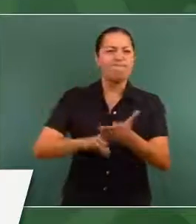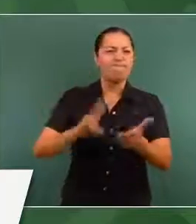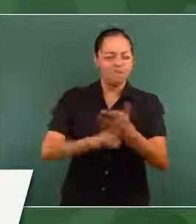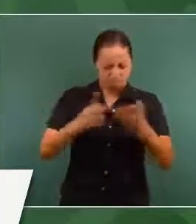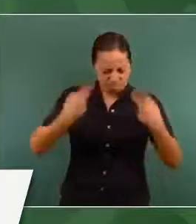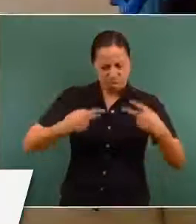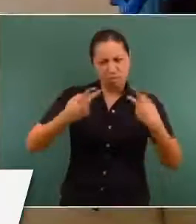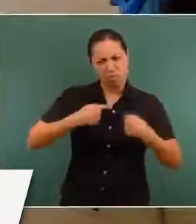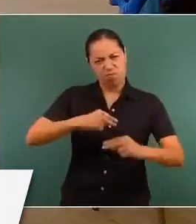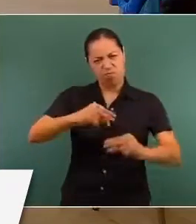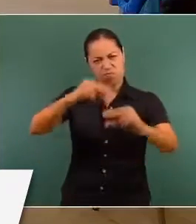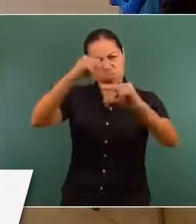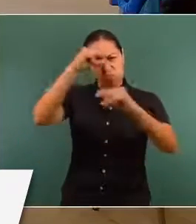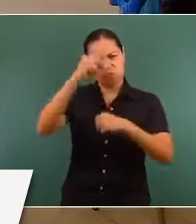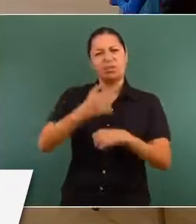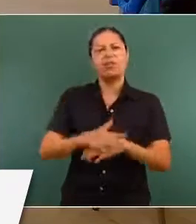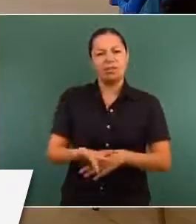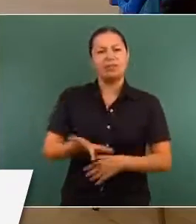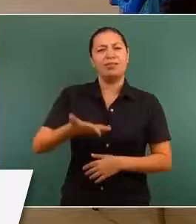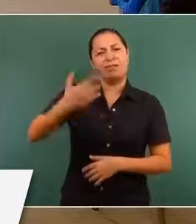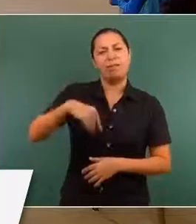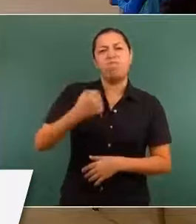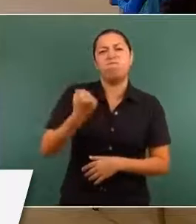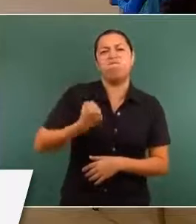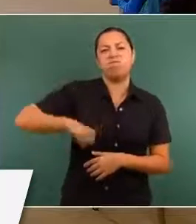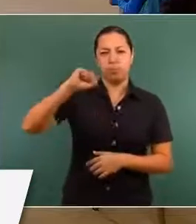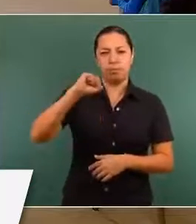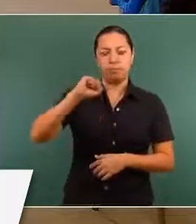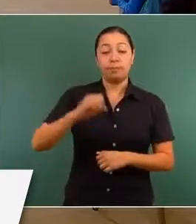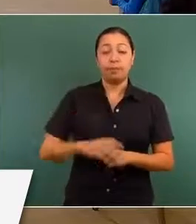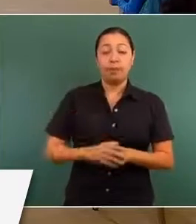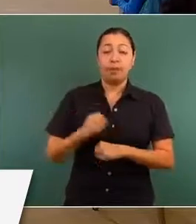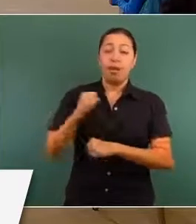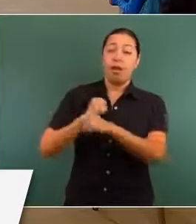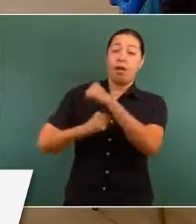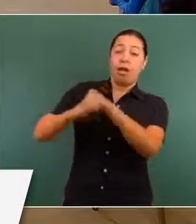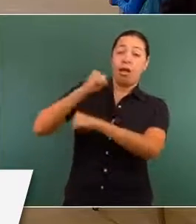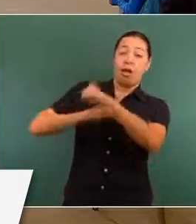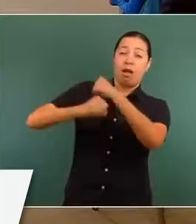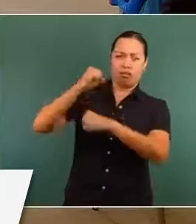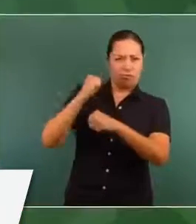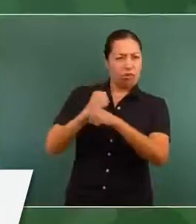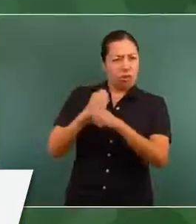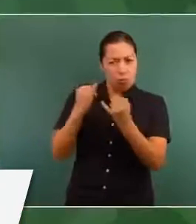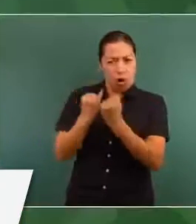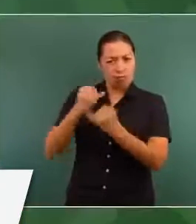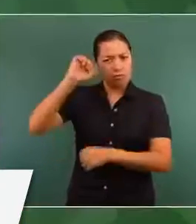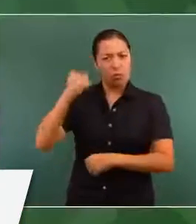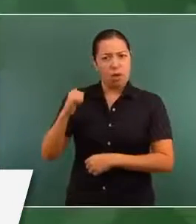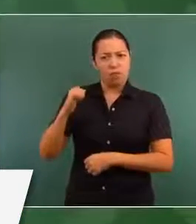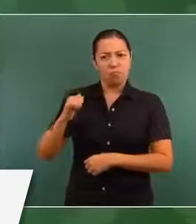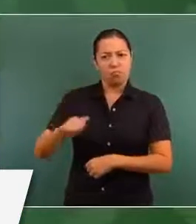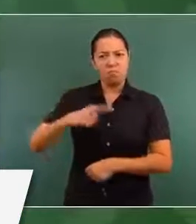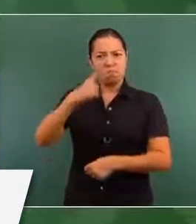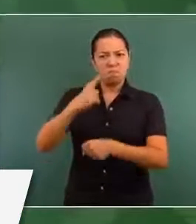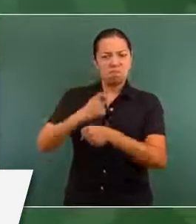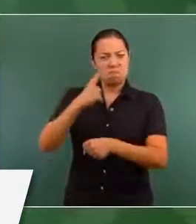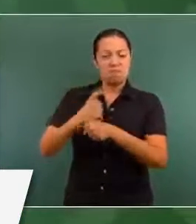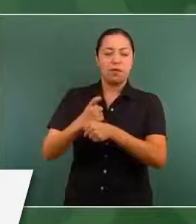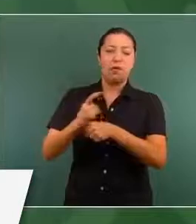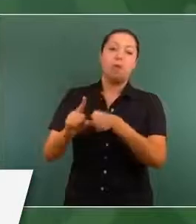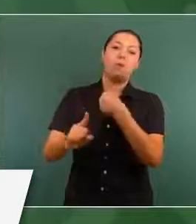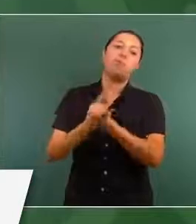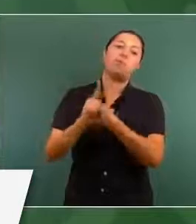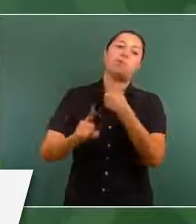los sinaloenses. Por muchos años Sinaloa estuvo en los primeros lugares de incidencia delictiva.